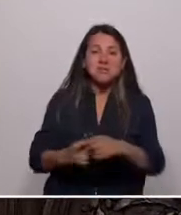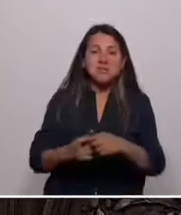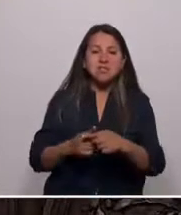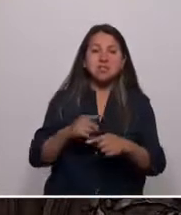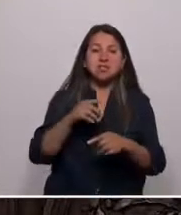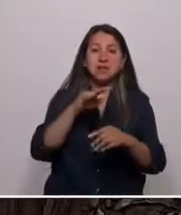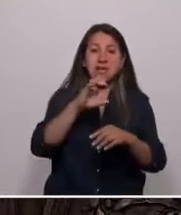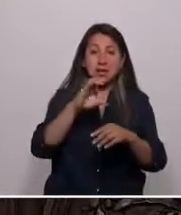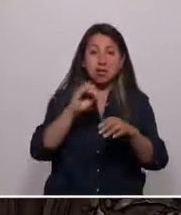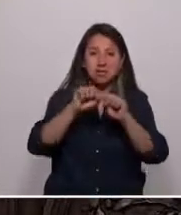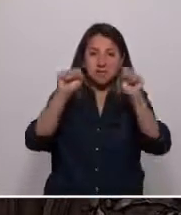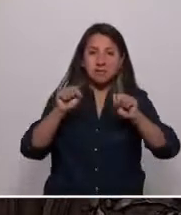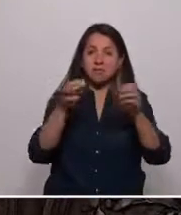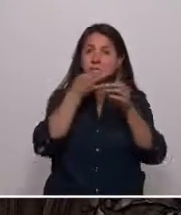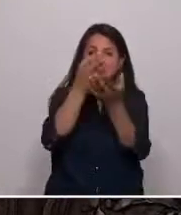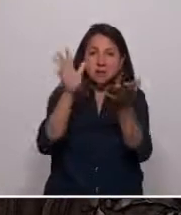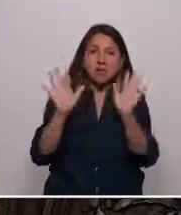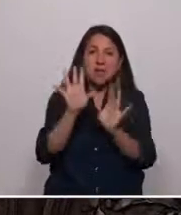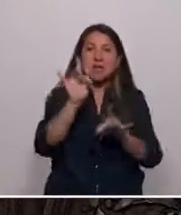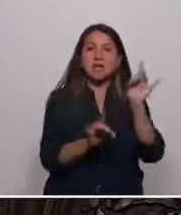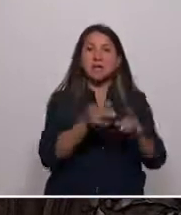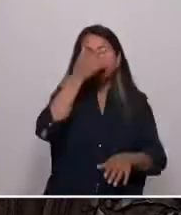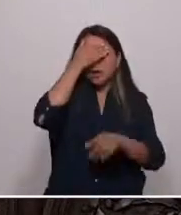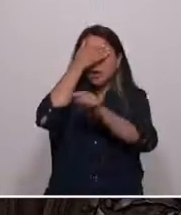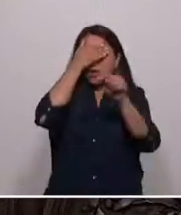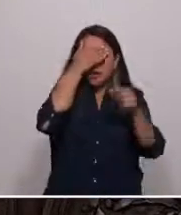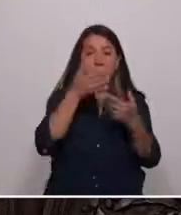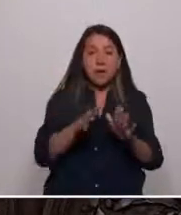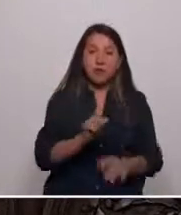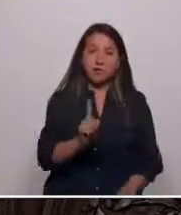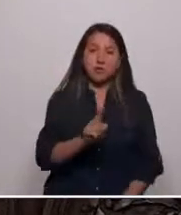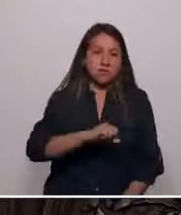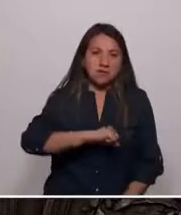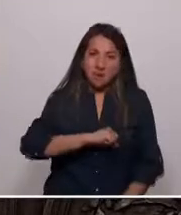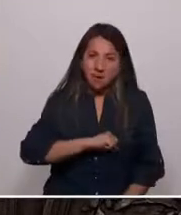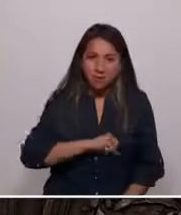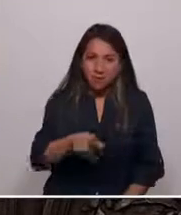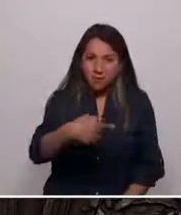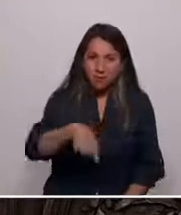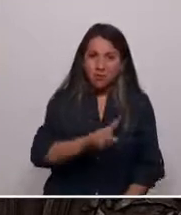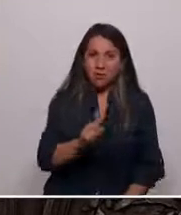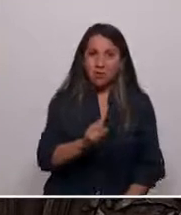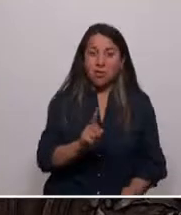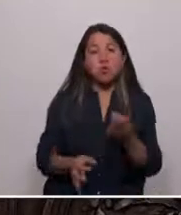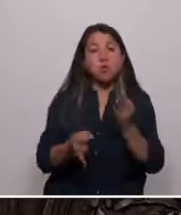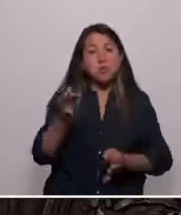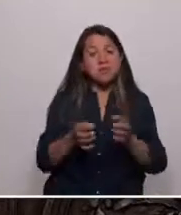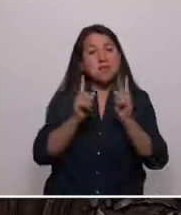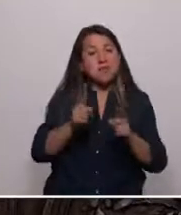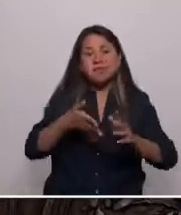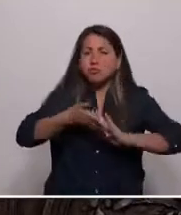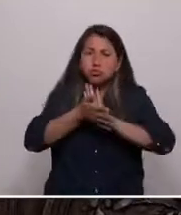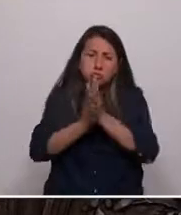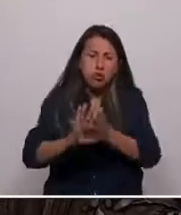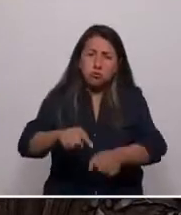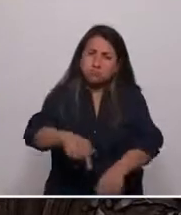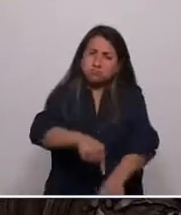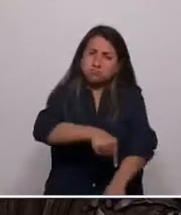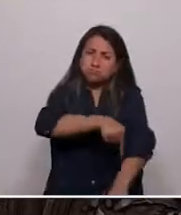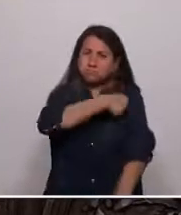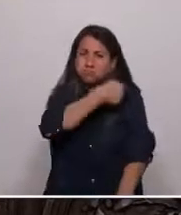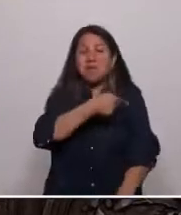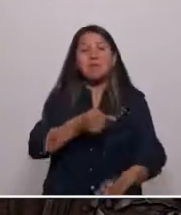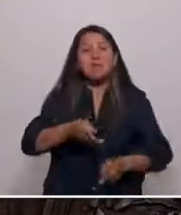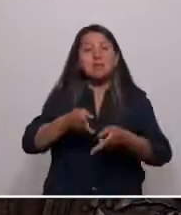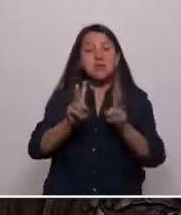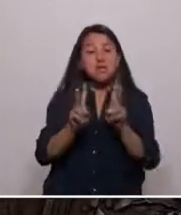puede ser resuelto por personas elegidas a dedos de Santiago. Porque creo que la justicia debe llegar a todos los rincones de Chile. Y el derecho